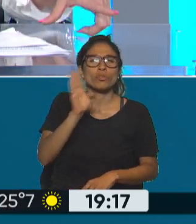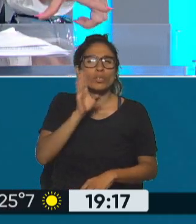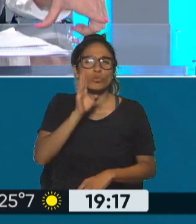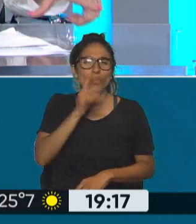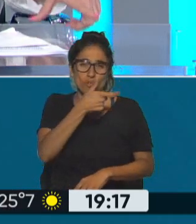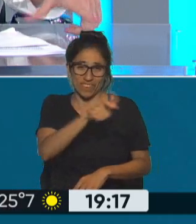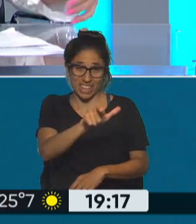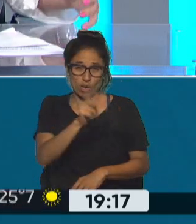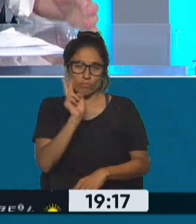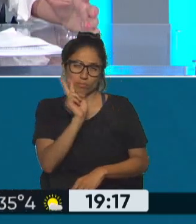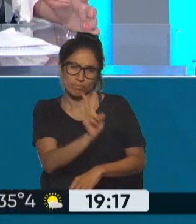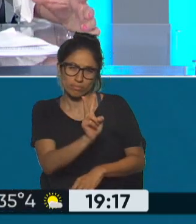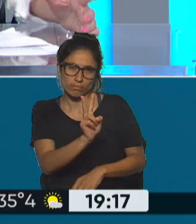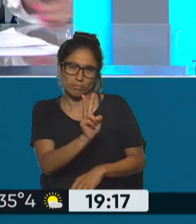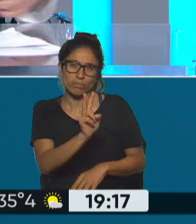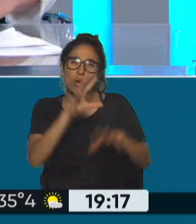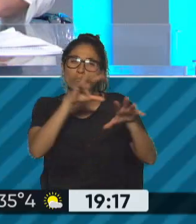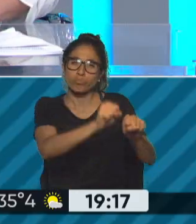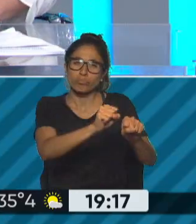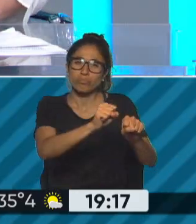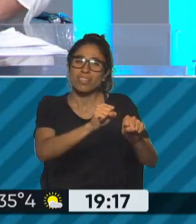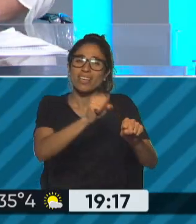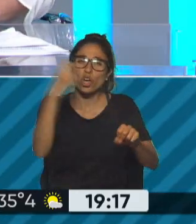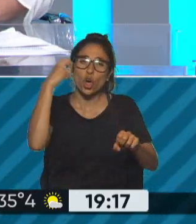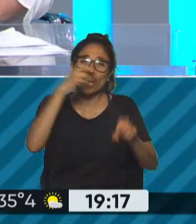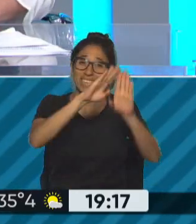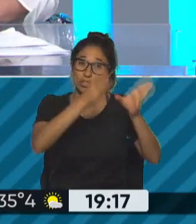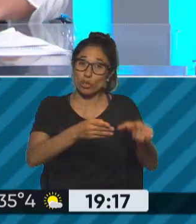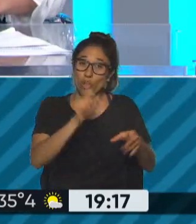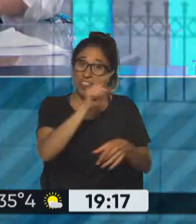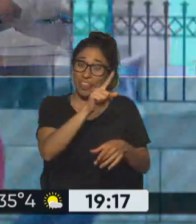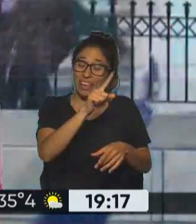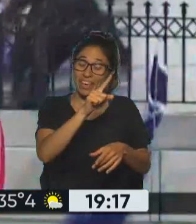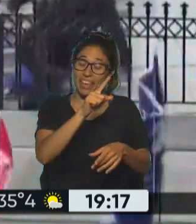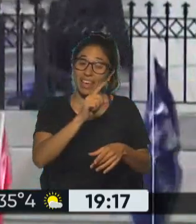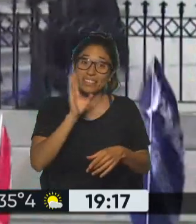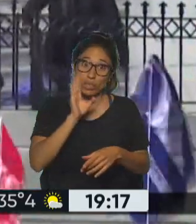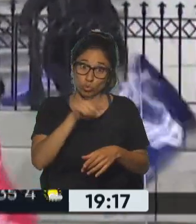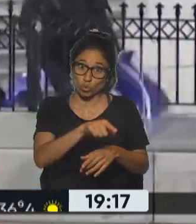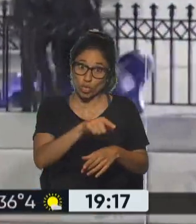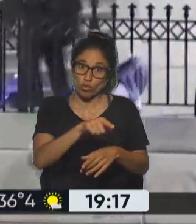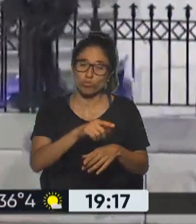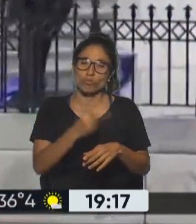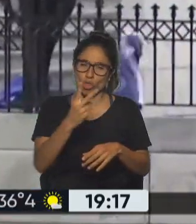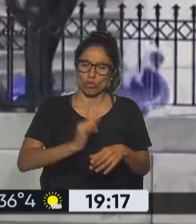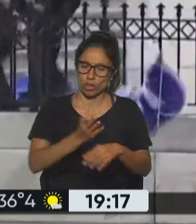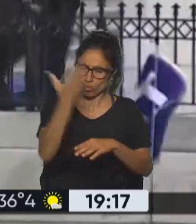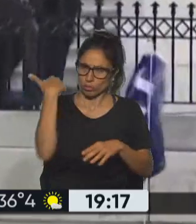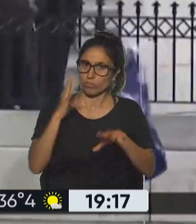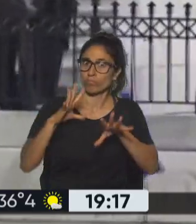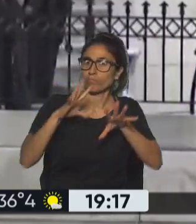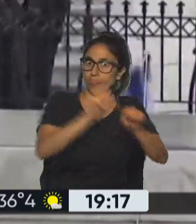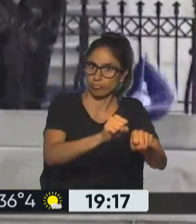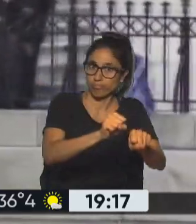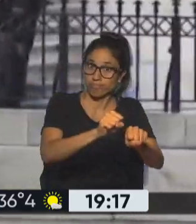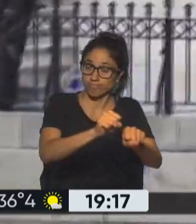después de la toma del Capitolio la toma del Congreso que el viernes se cumplieron dos años si ahí bueno las fuerzas de seguridad reaccionario es más fuerte de hecho